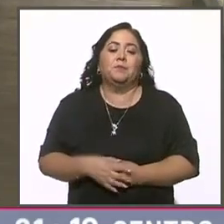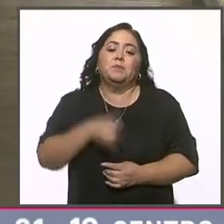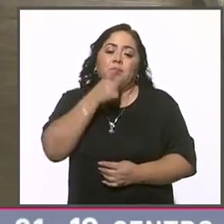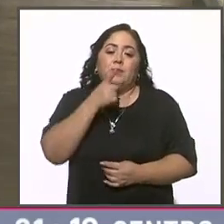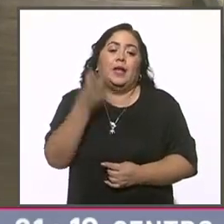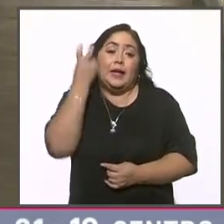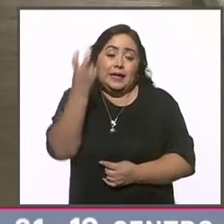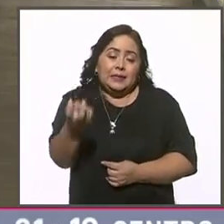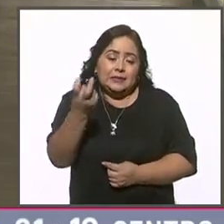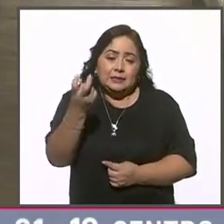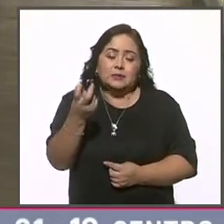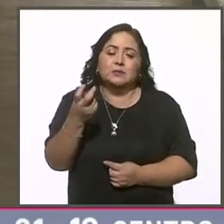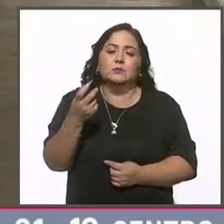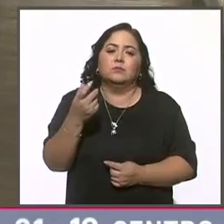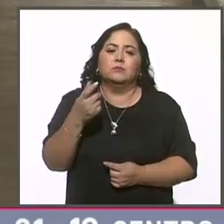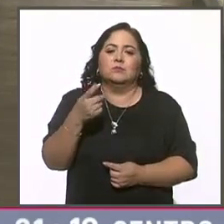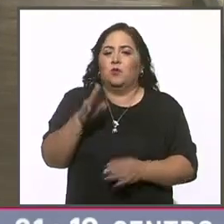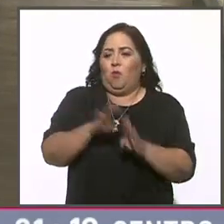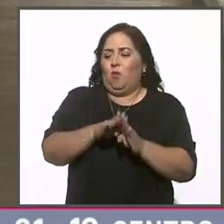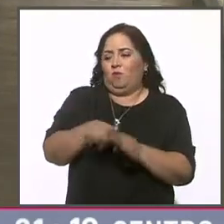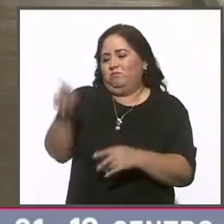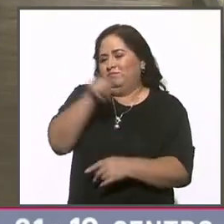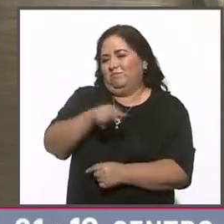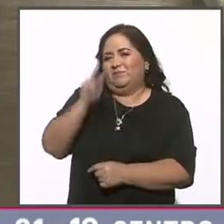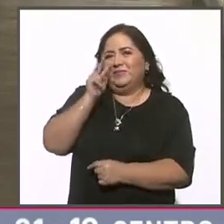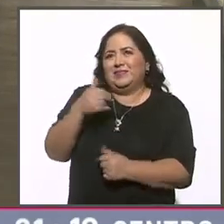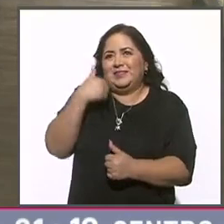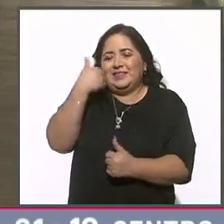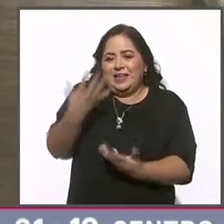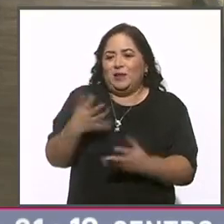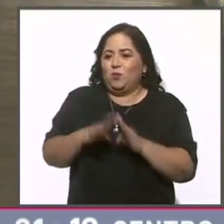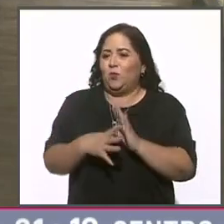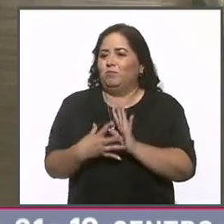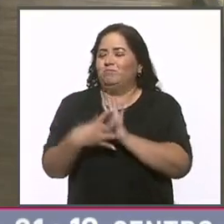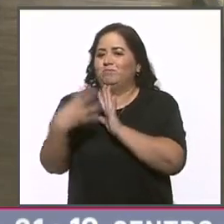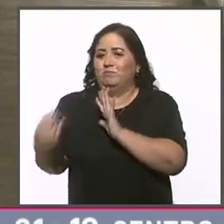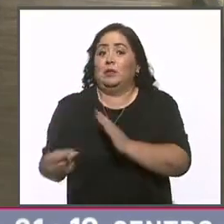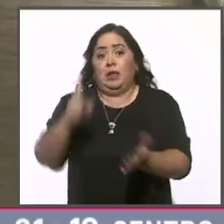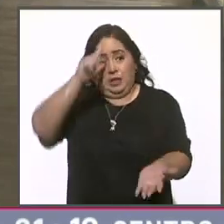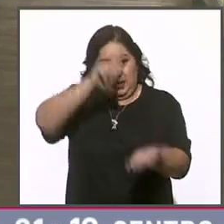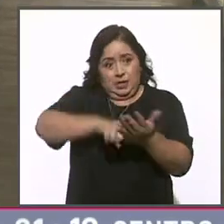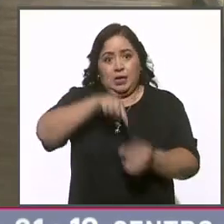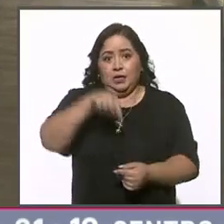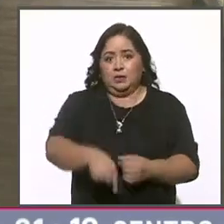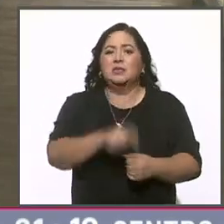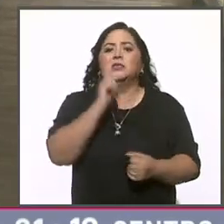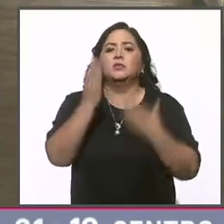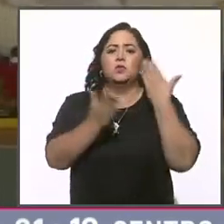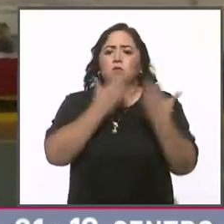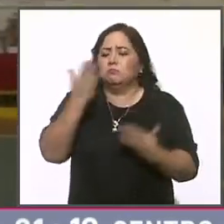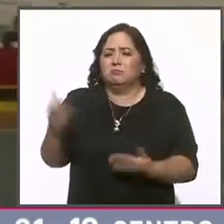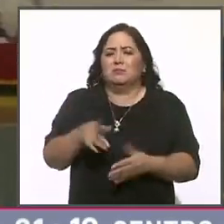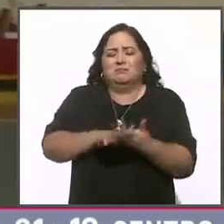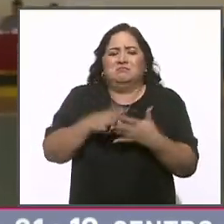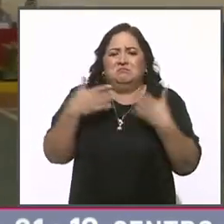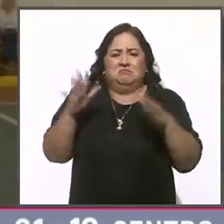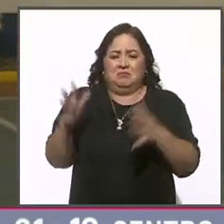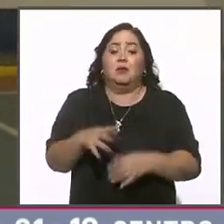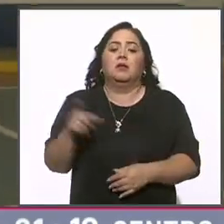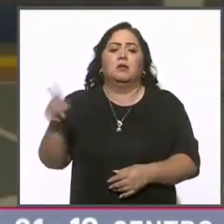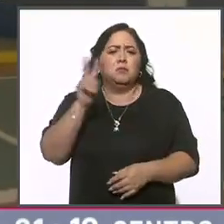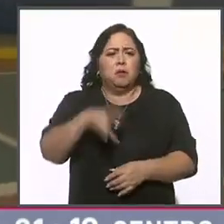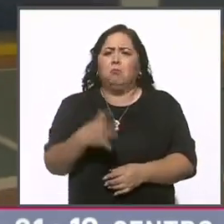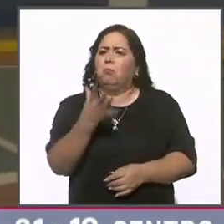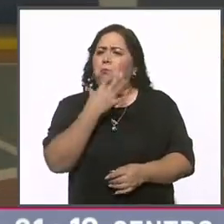esa es la imagen que queremos proyectar. Aquí dentro son estudiantes para nosotros. Su graduación fue